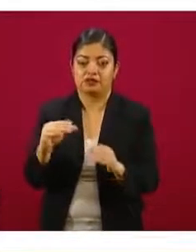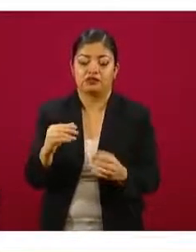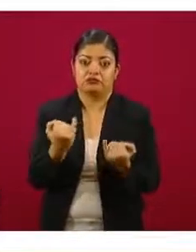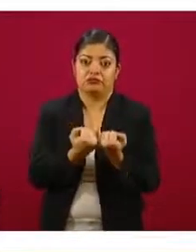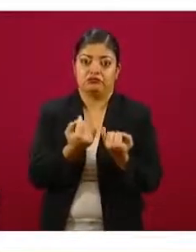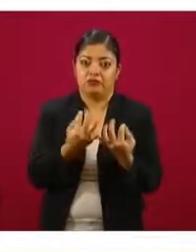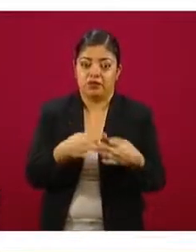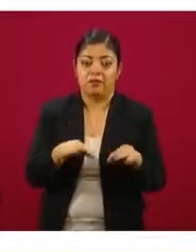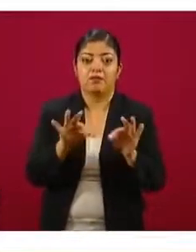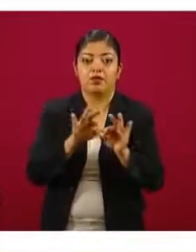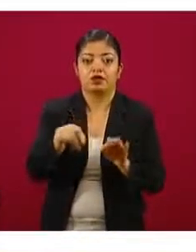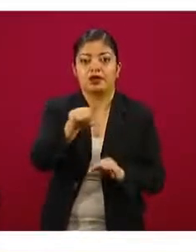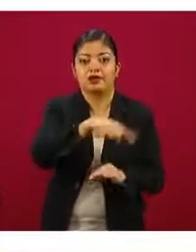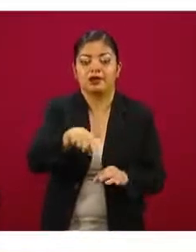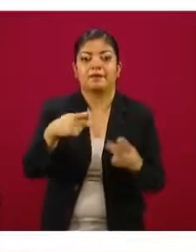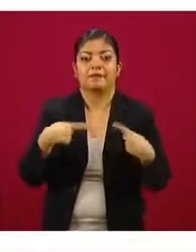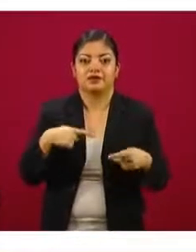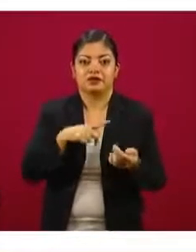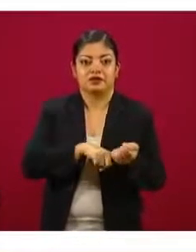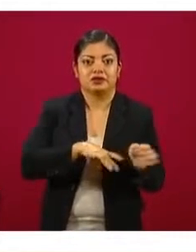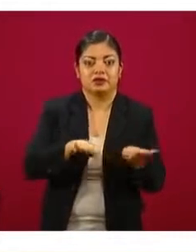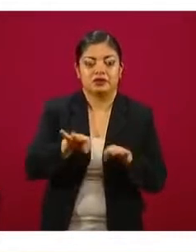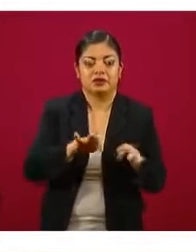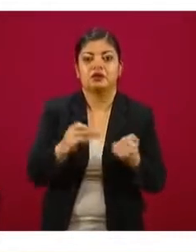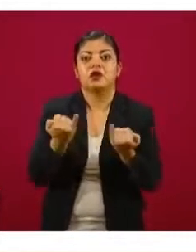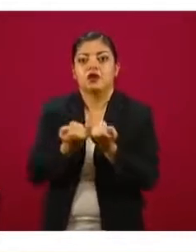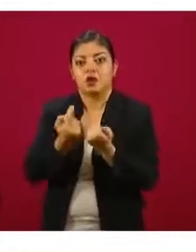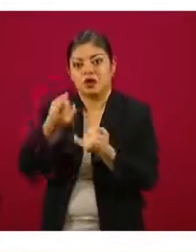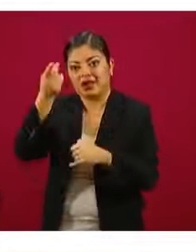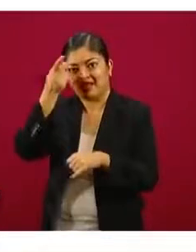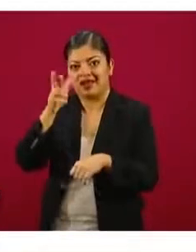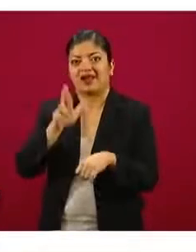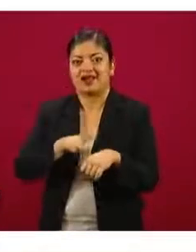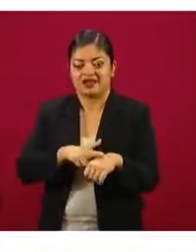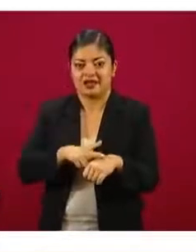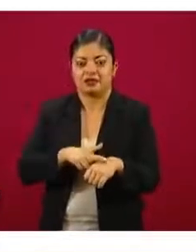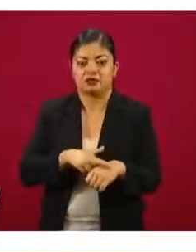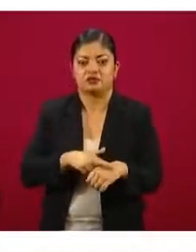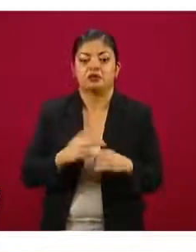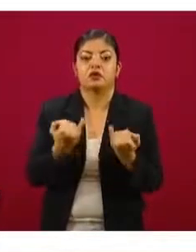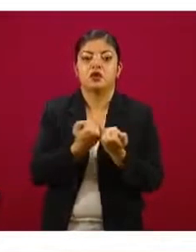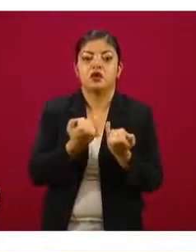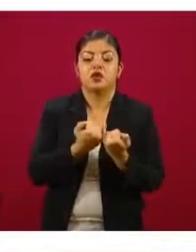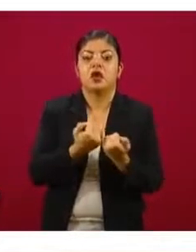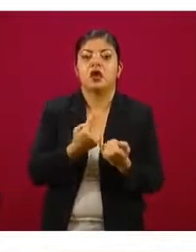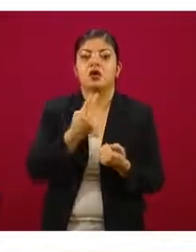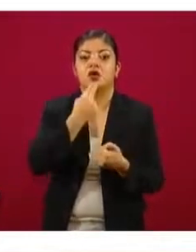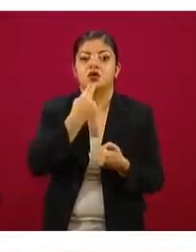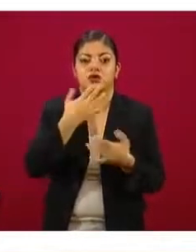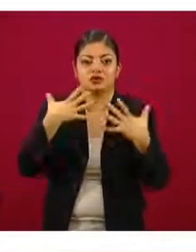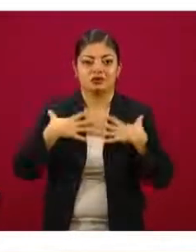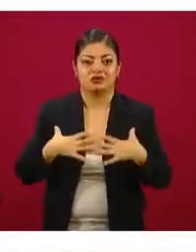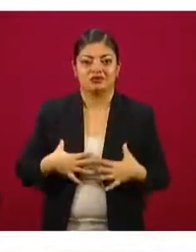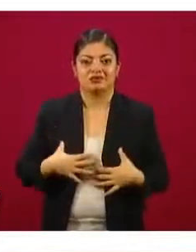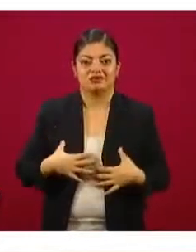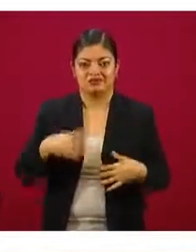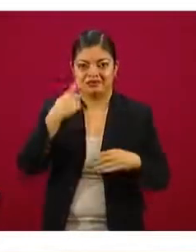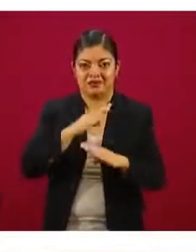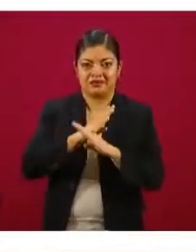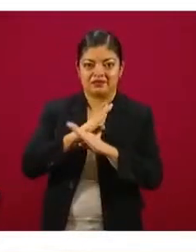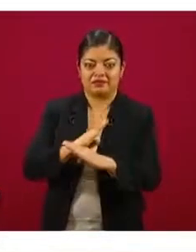llevar a cabo el personal y desde luego los directivos, con el uso de equipos de protección personal, con temas